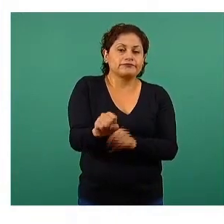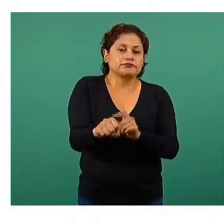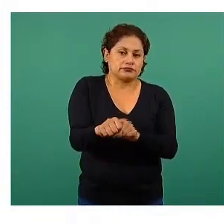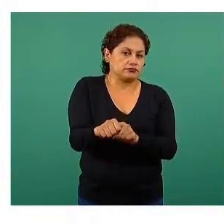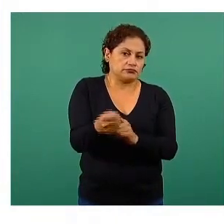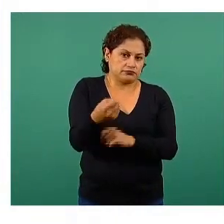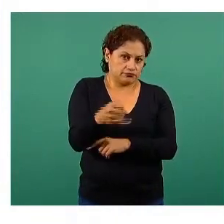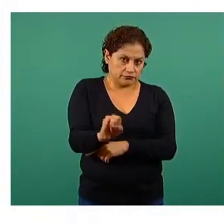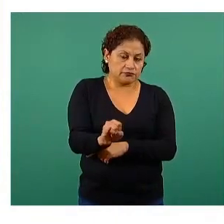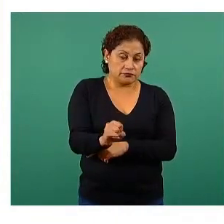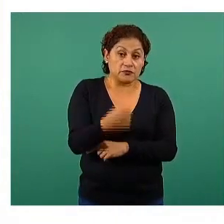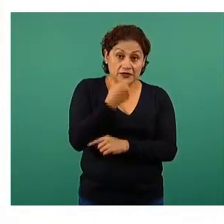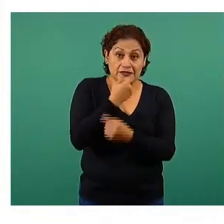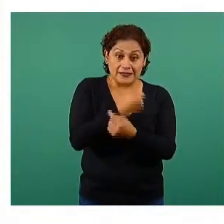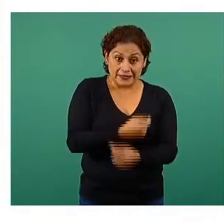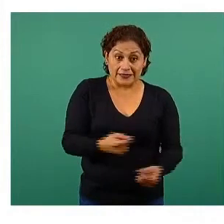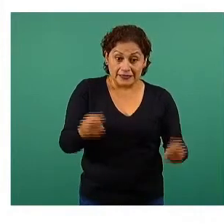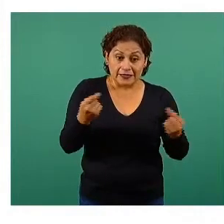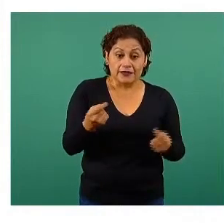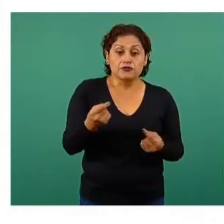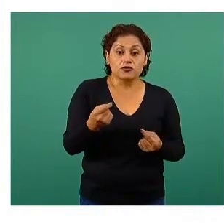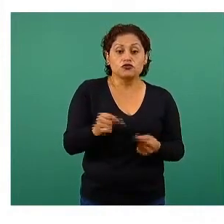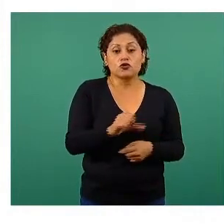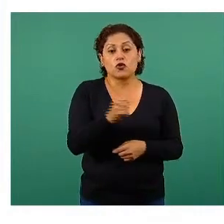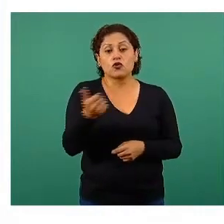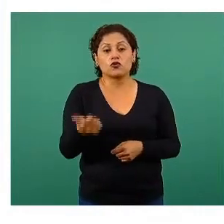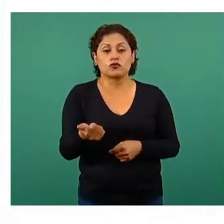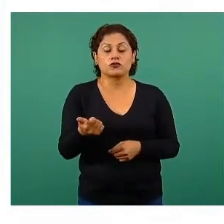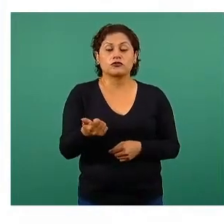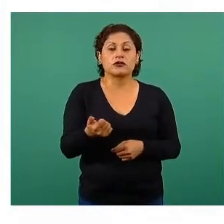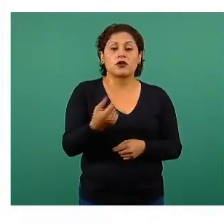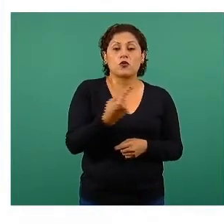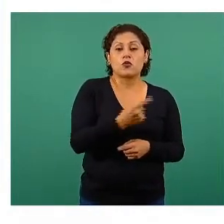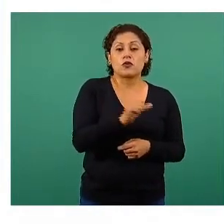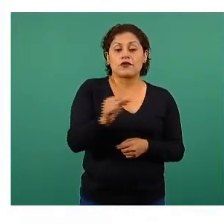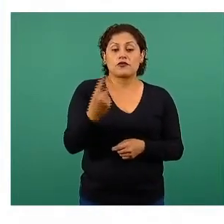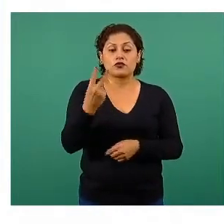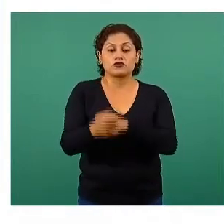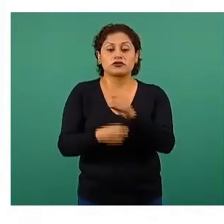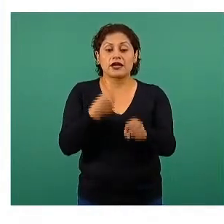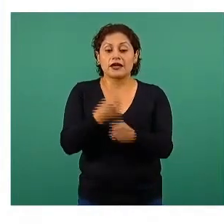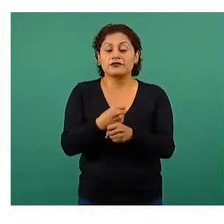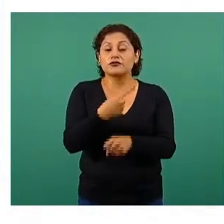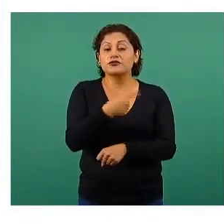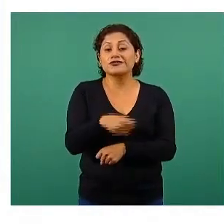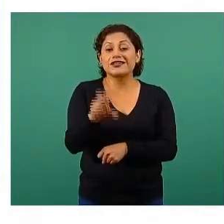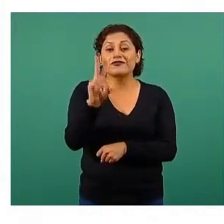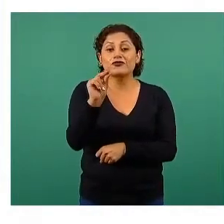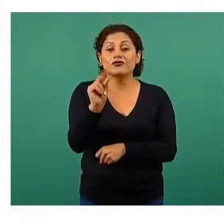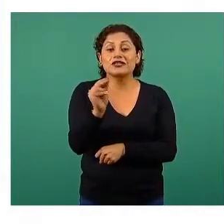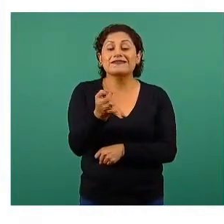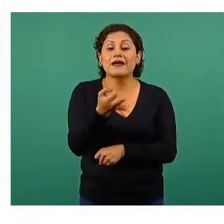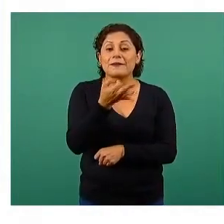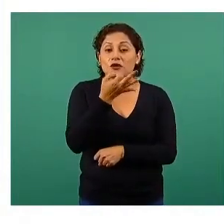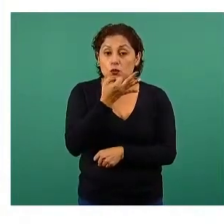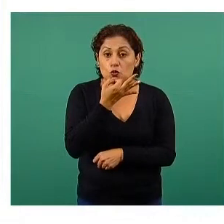a dos años necesitan hacer 180 minutos diarios de actividad física, de cualquier tipo, de cualquier intensidad.